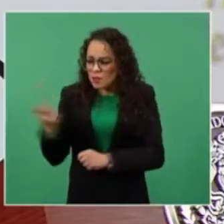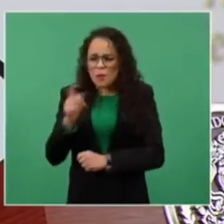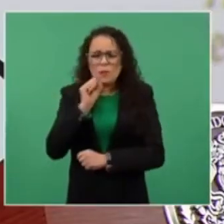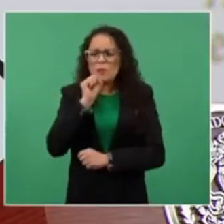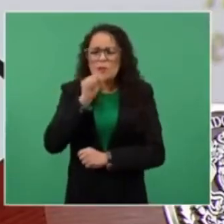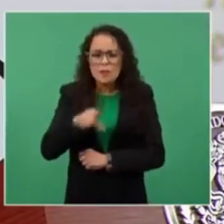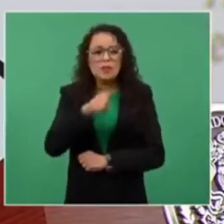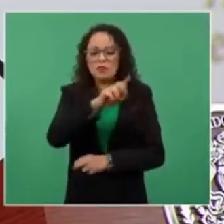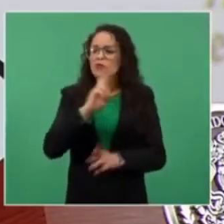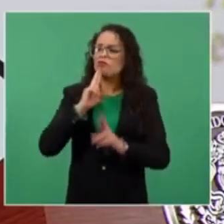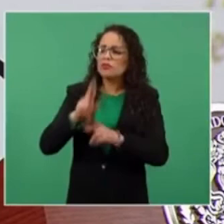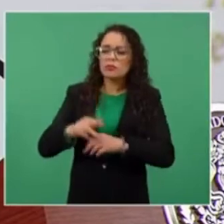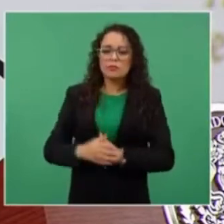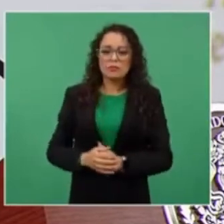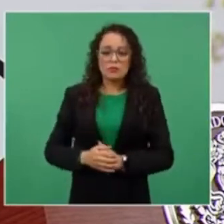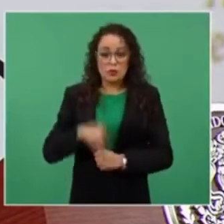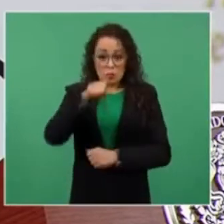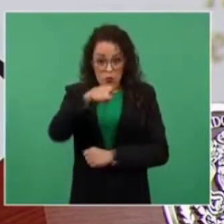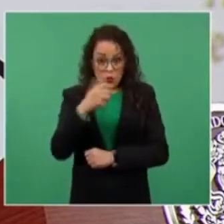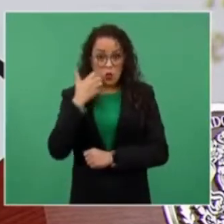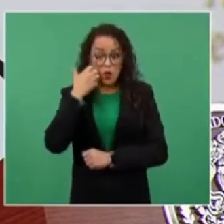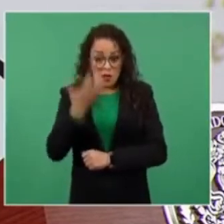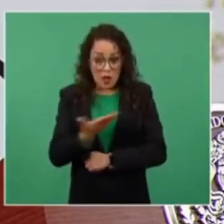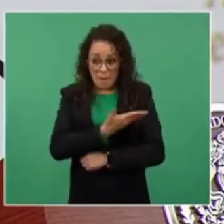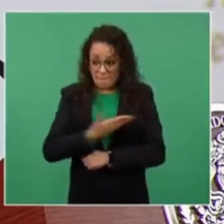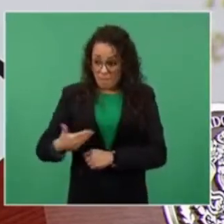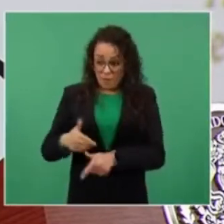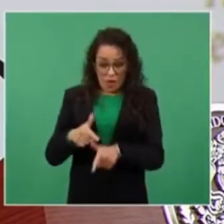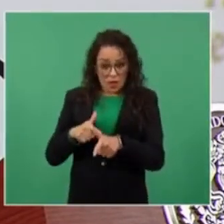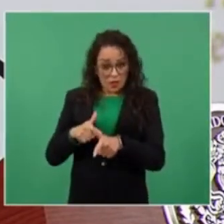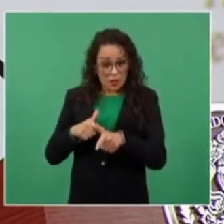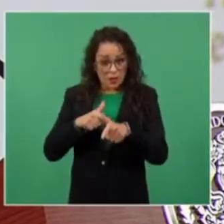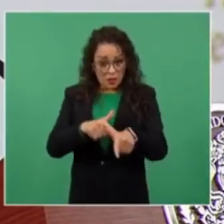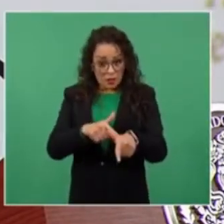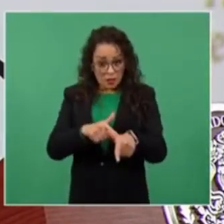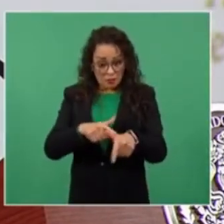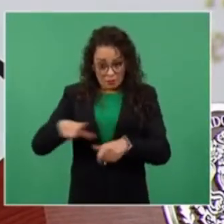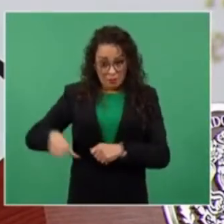quieres que continúe el presidente o que renuncie